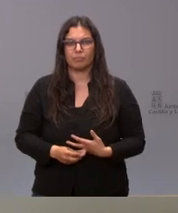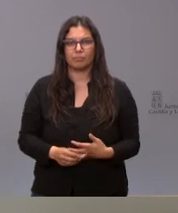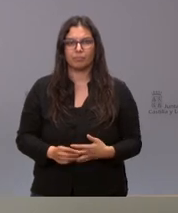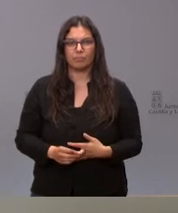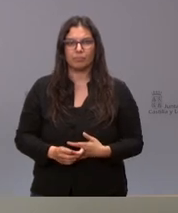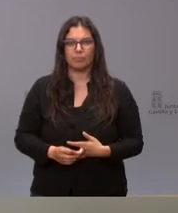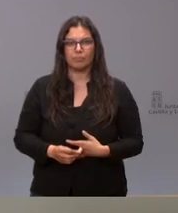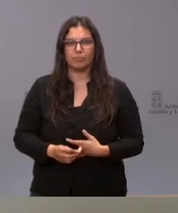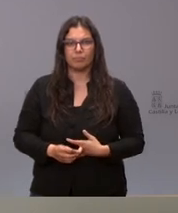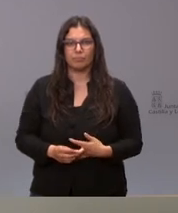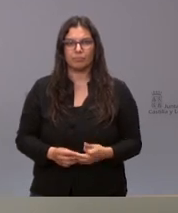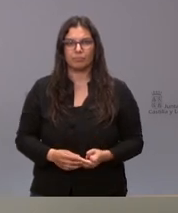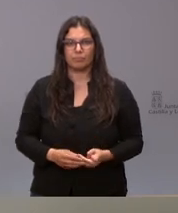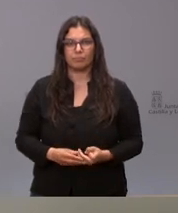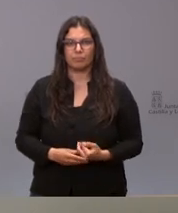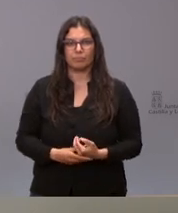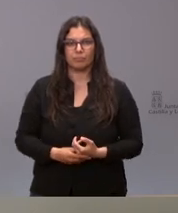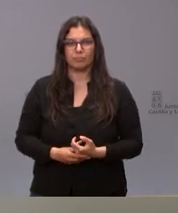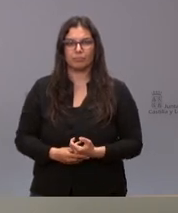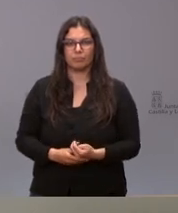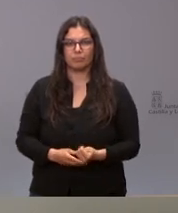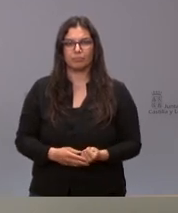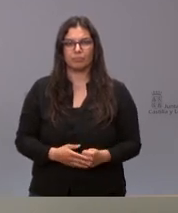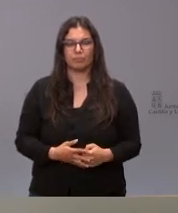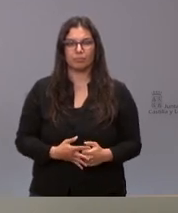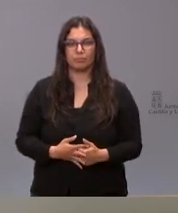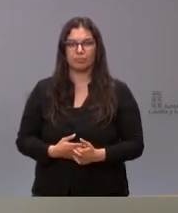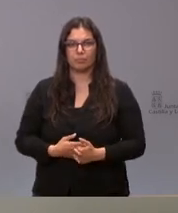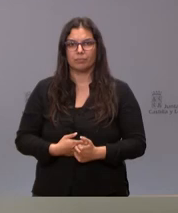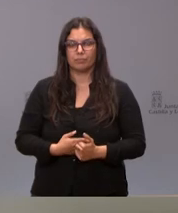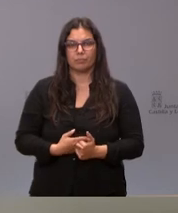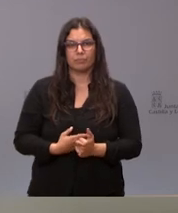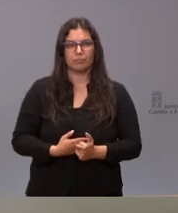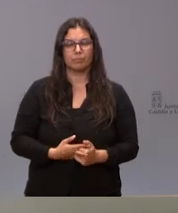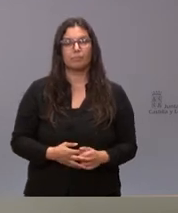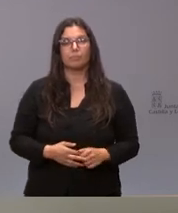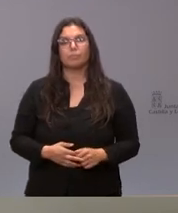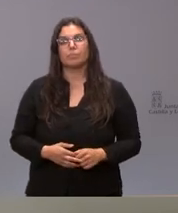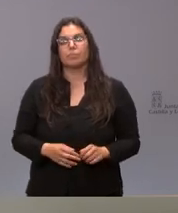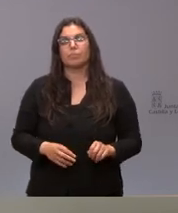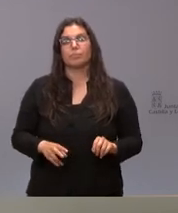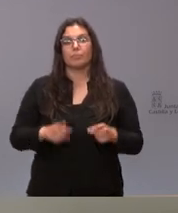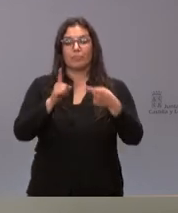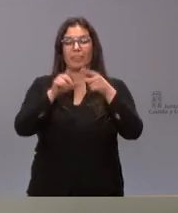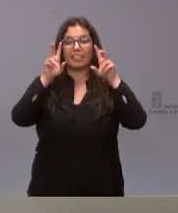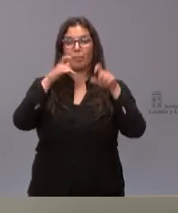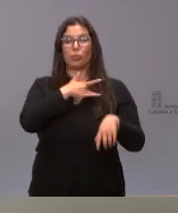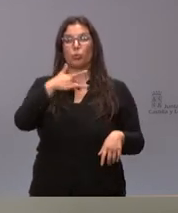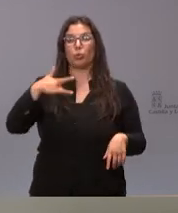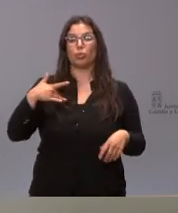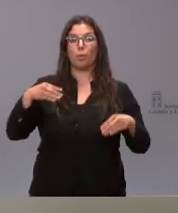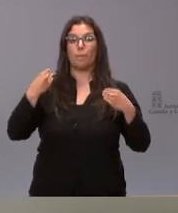Pues sobre el sobre el caso de la tuberculosis bovina que usted